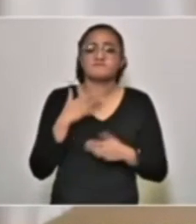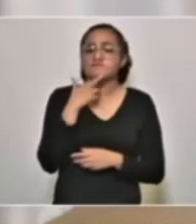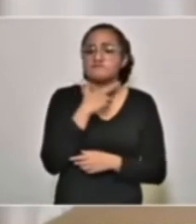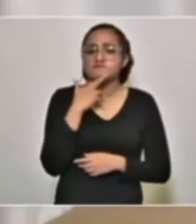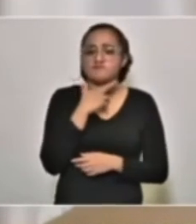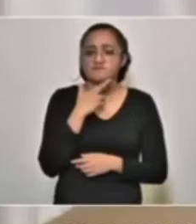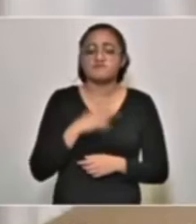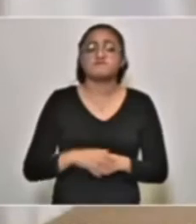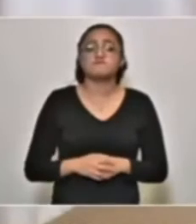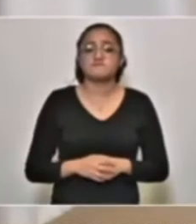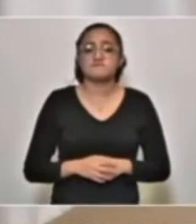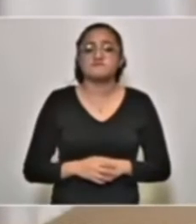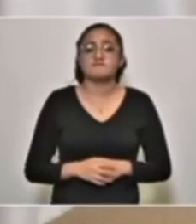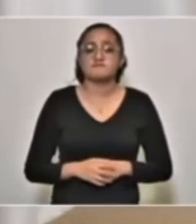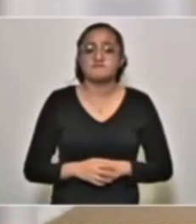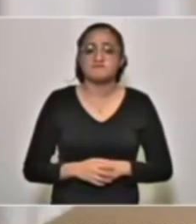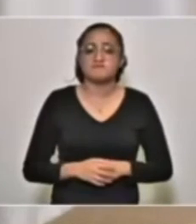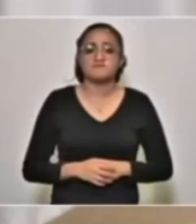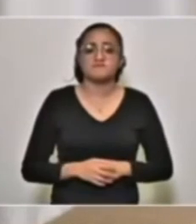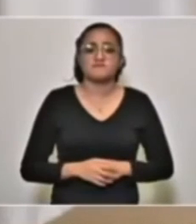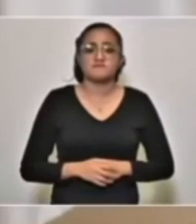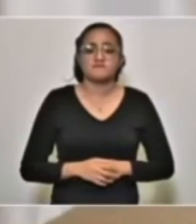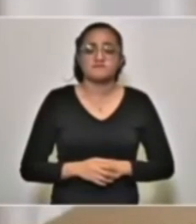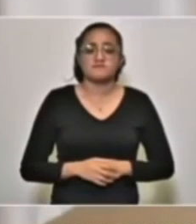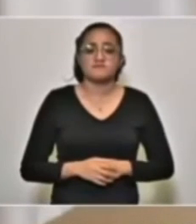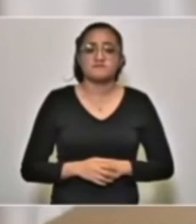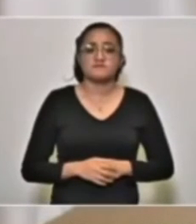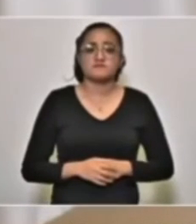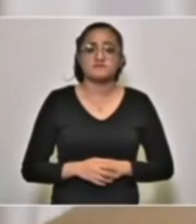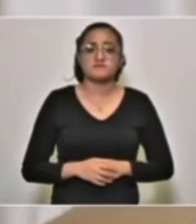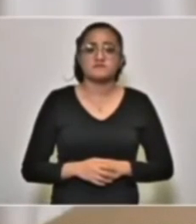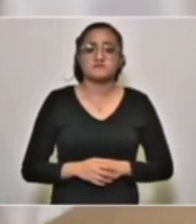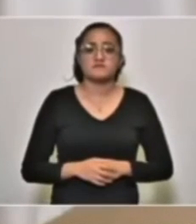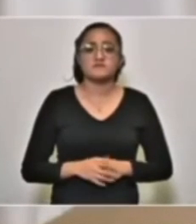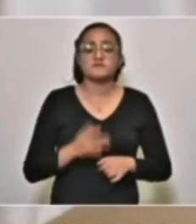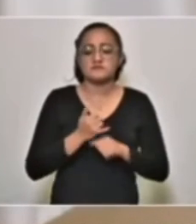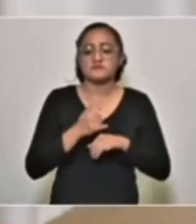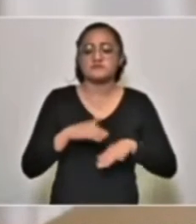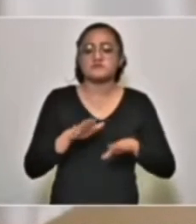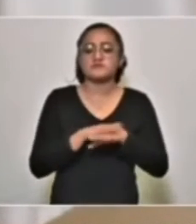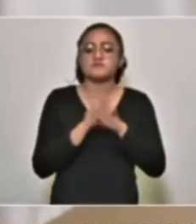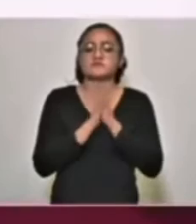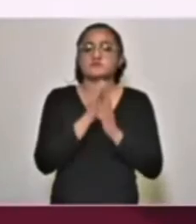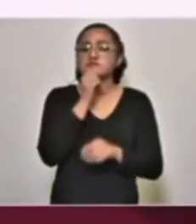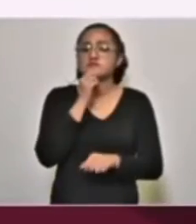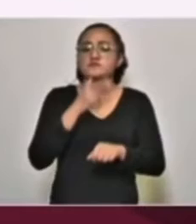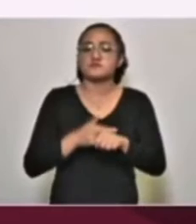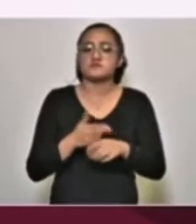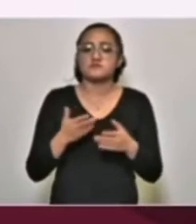Aquí vamos a resolverlo inmediatamente. Infórmenos, por favor, secretario.